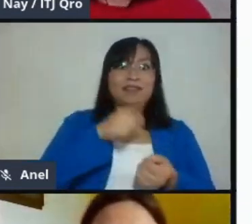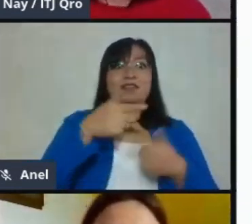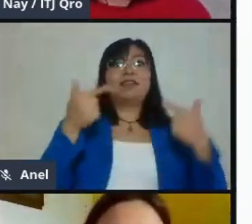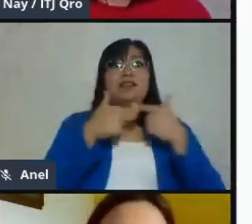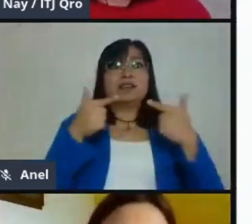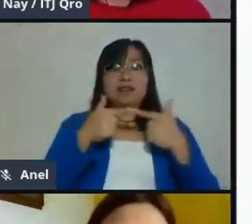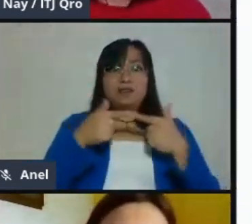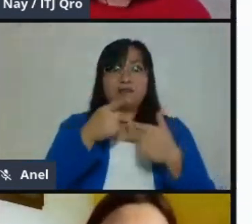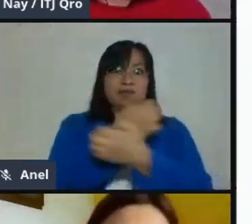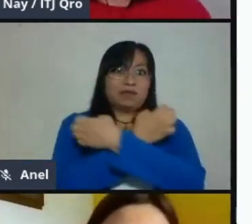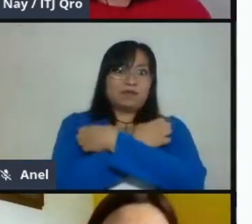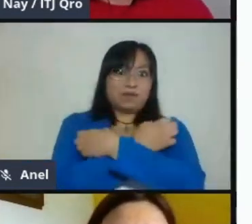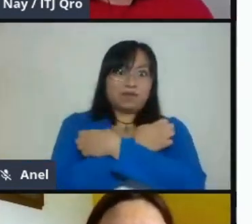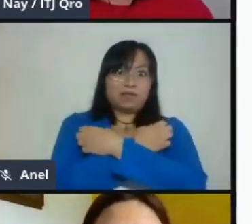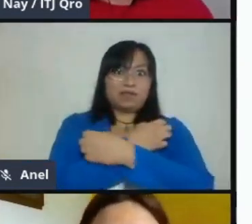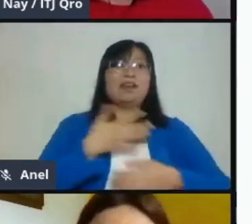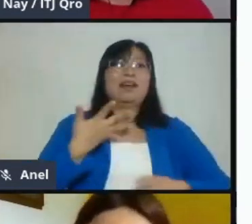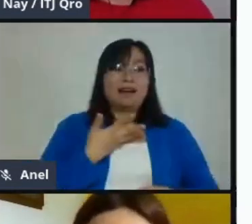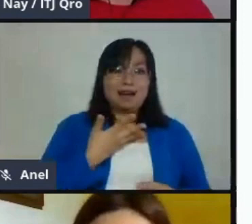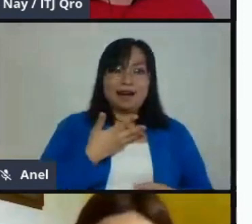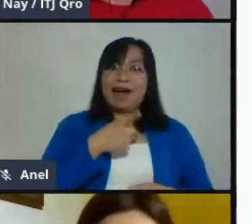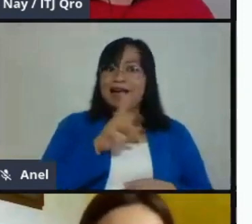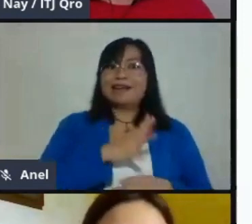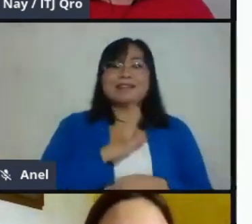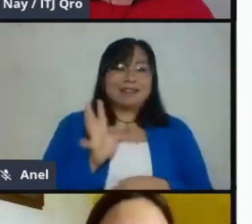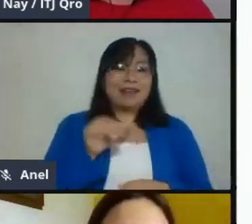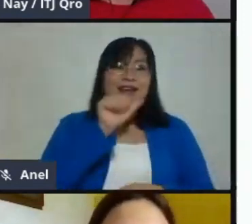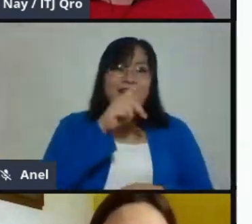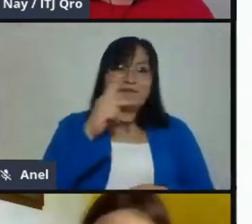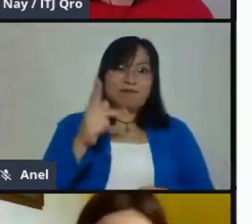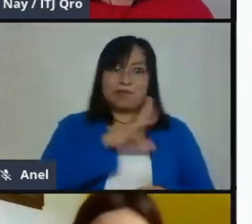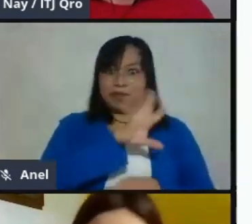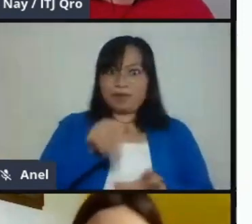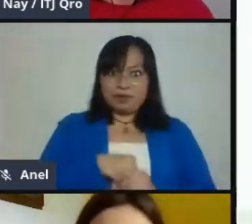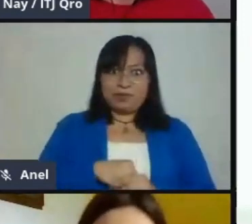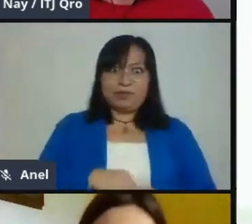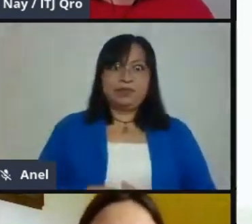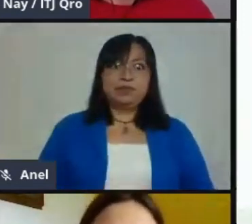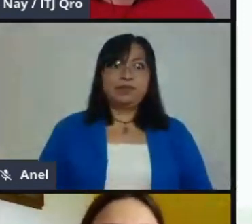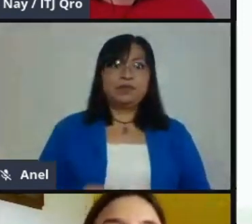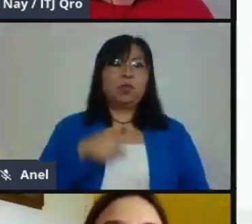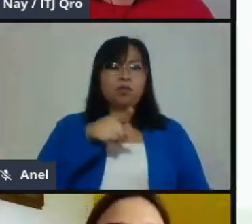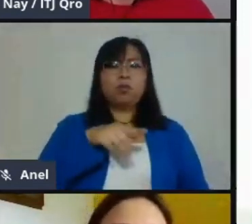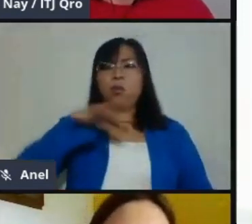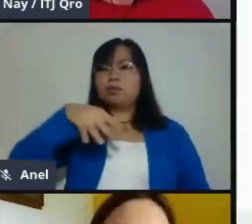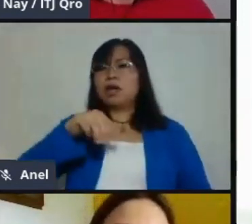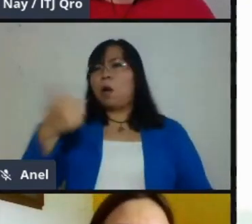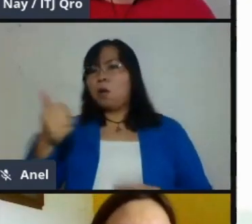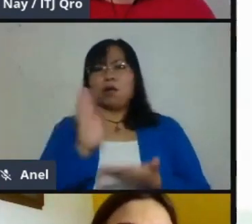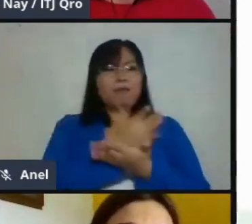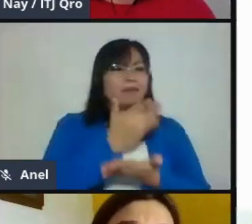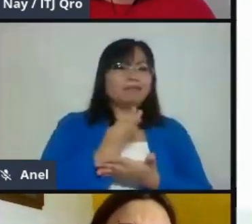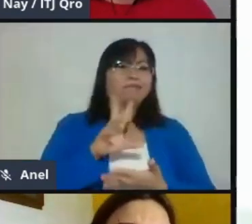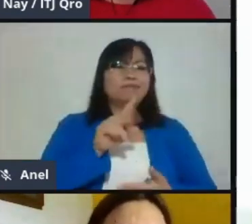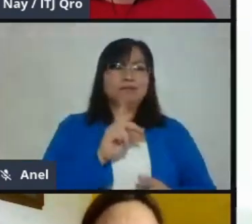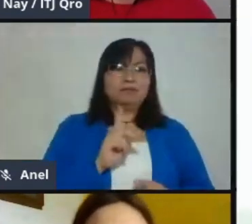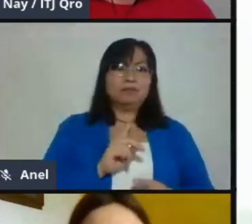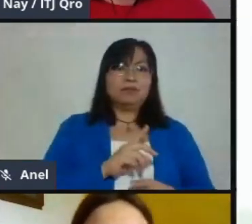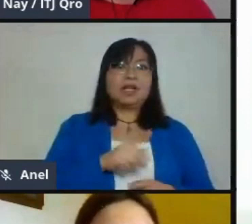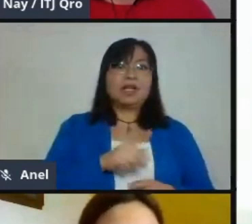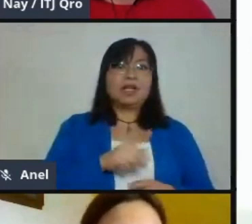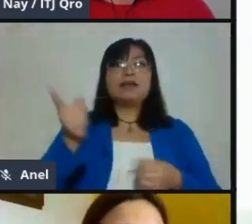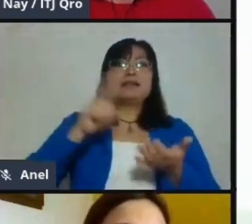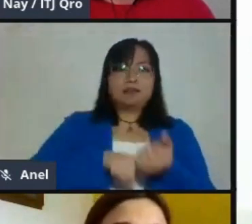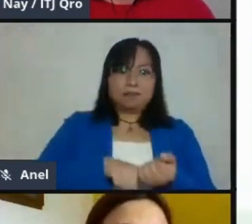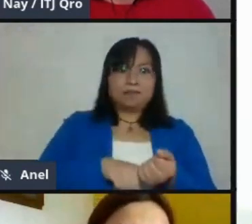una cuenta educativa de G Suite, van a poder acceder a estas aplicaciones. Y Classroom es una herramienta que